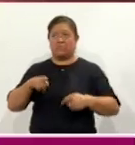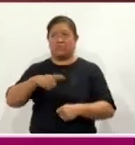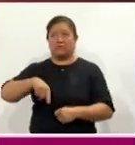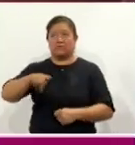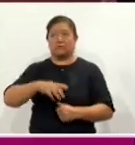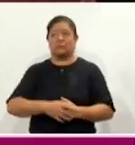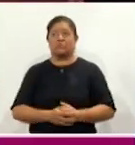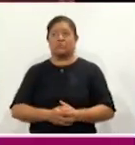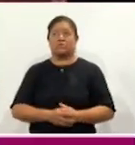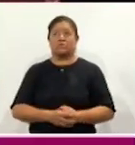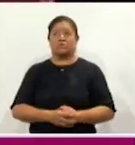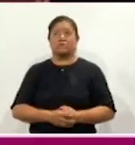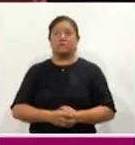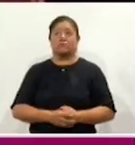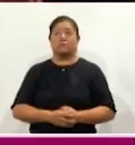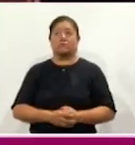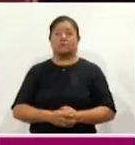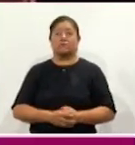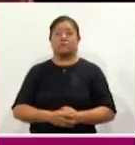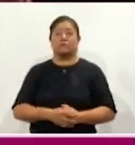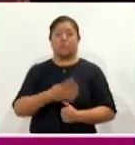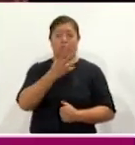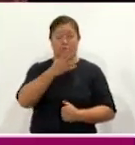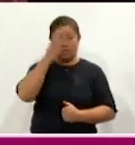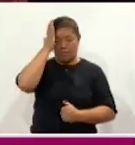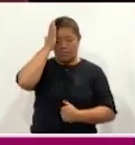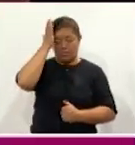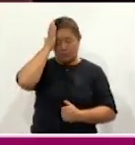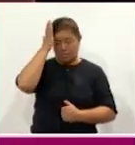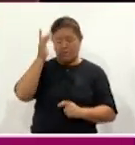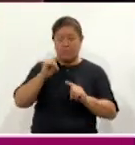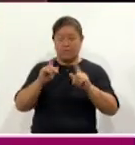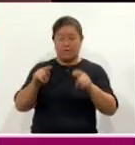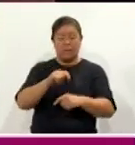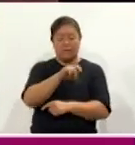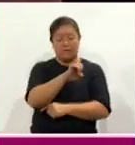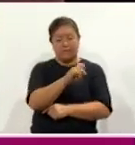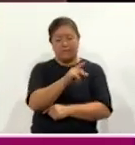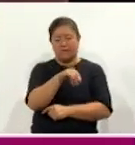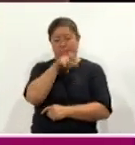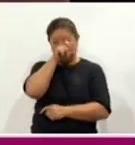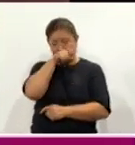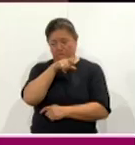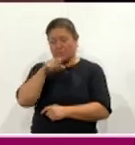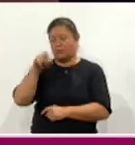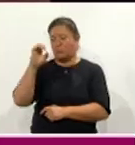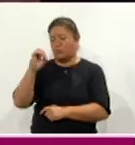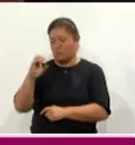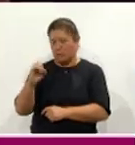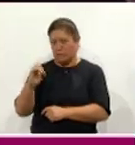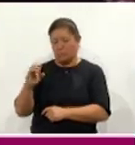los cuatro señoríos tlaxcaltecas, de Pectipa, Cojotelulco, Tizatlán y Chiawislán,